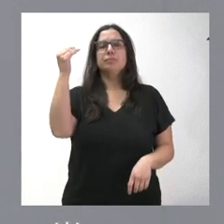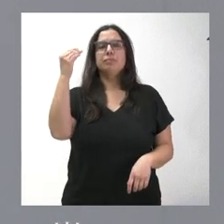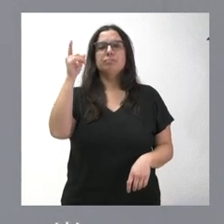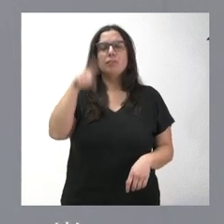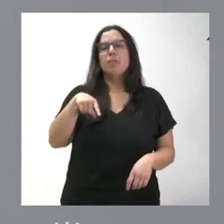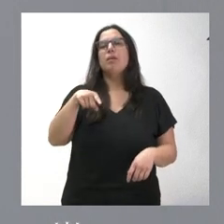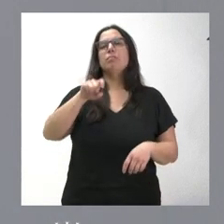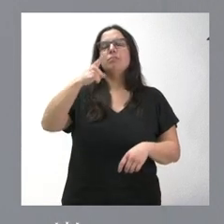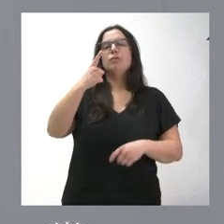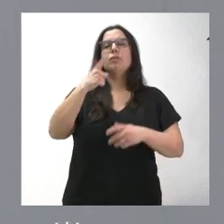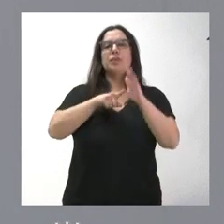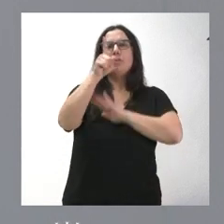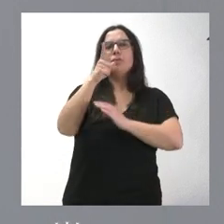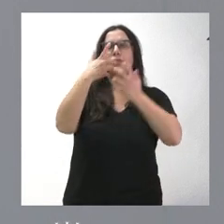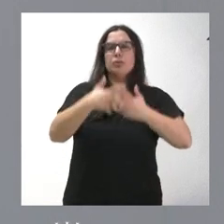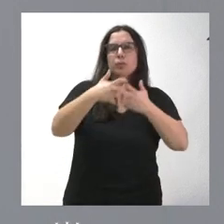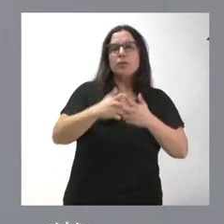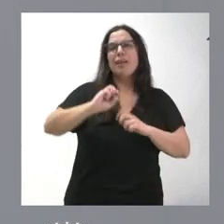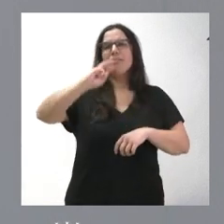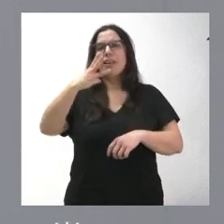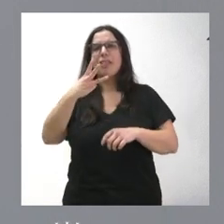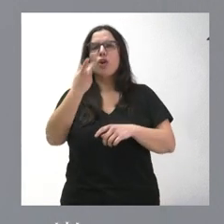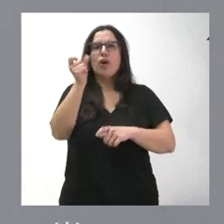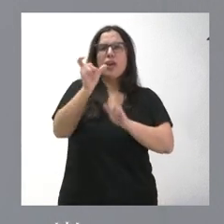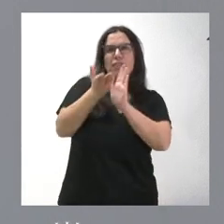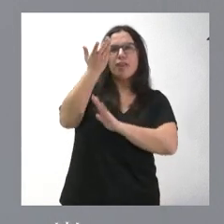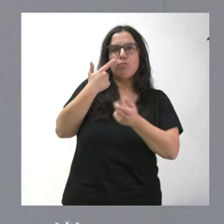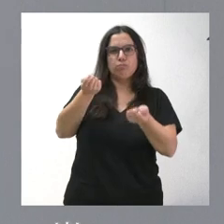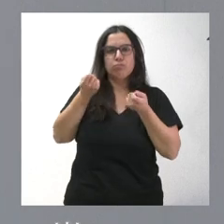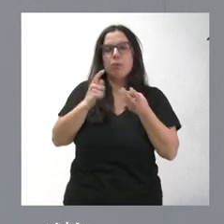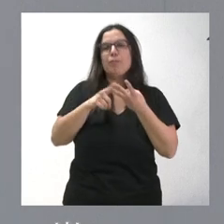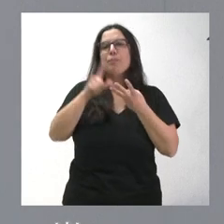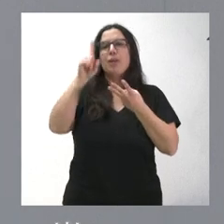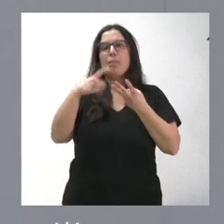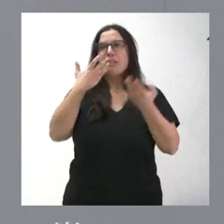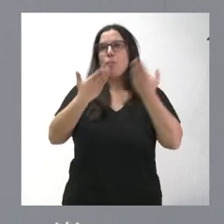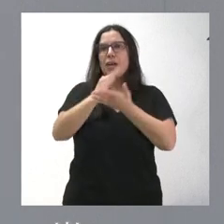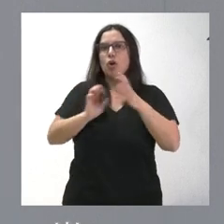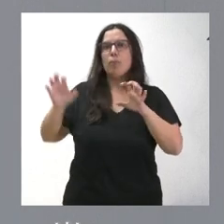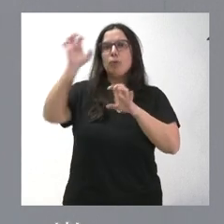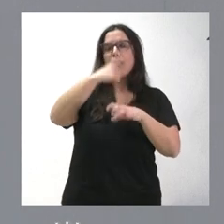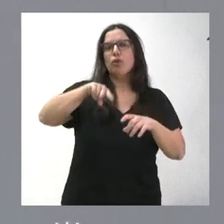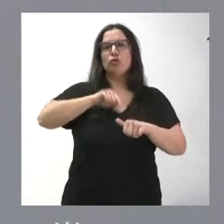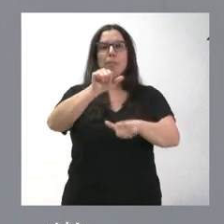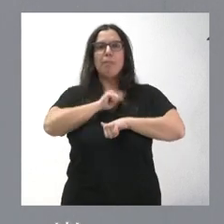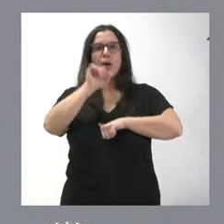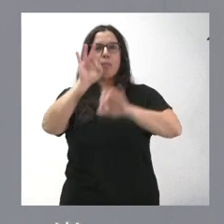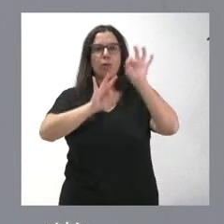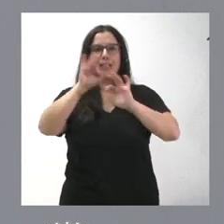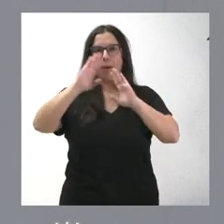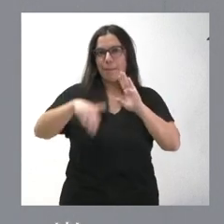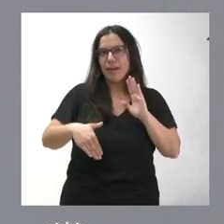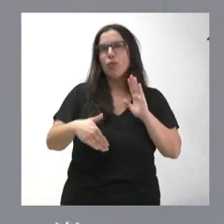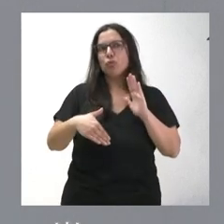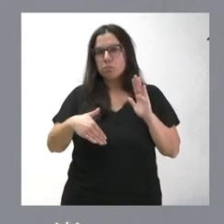los terceros con menor nivel de inflación, que estamos entre las comunidades autónomas con menor nivel de paro y esto significa, en definitiva, que